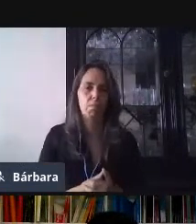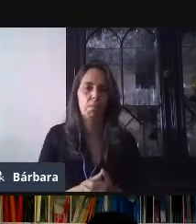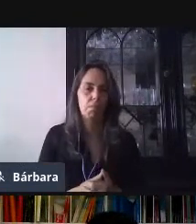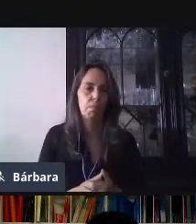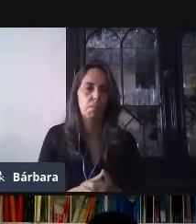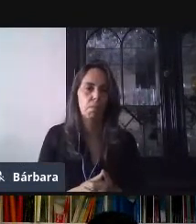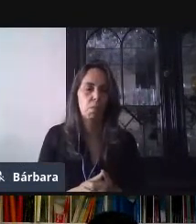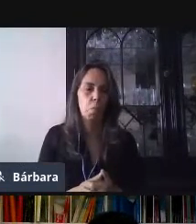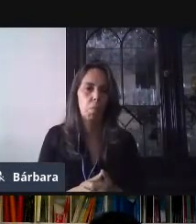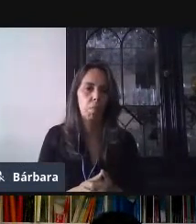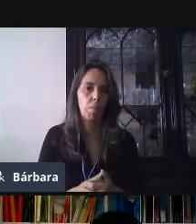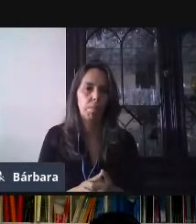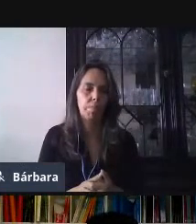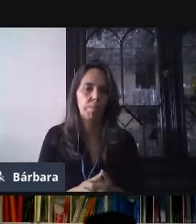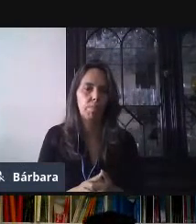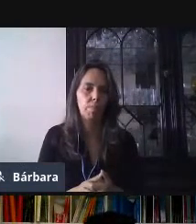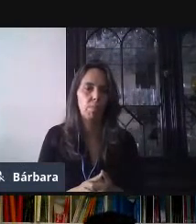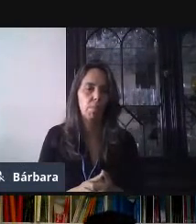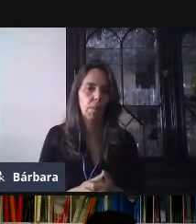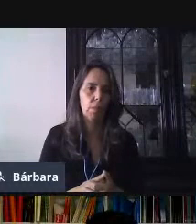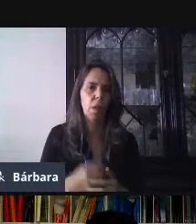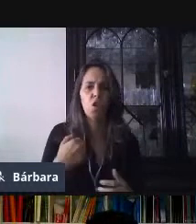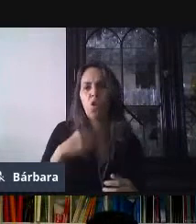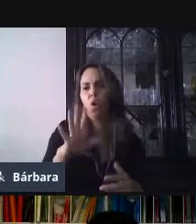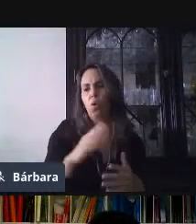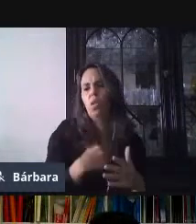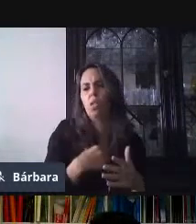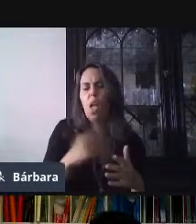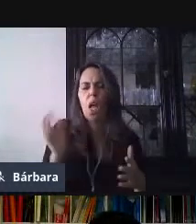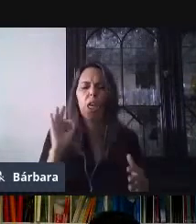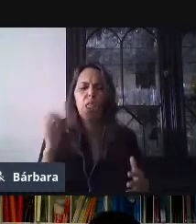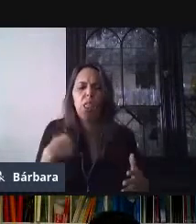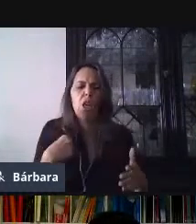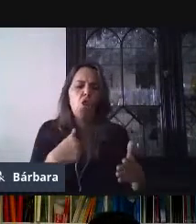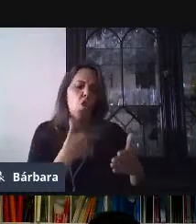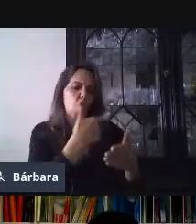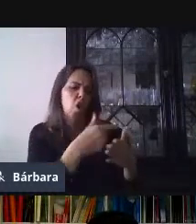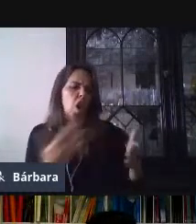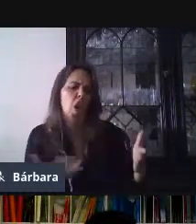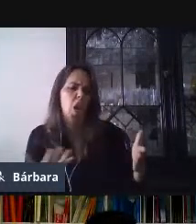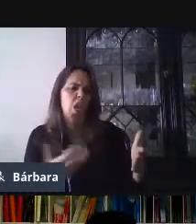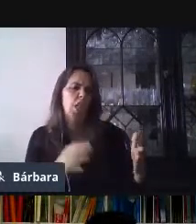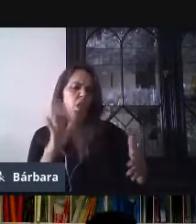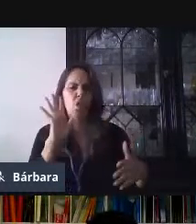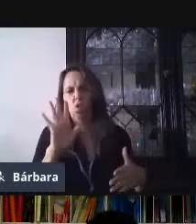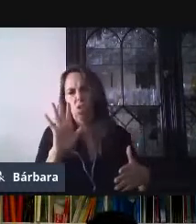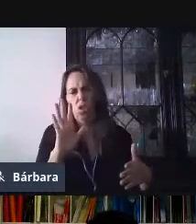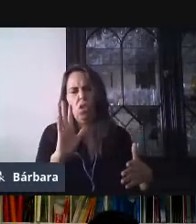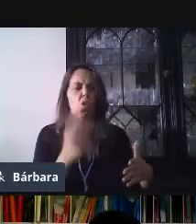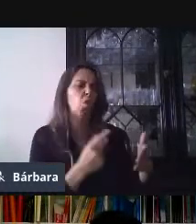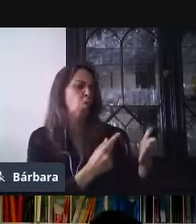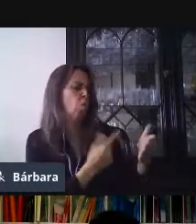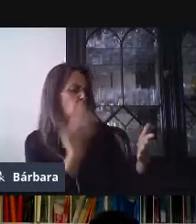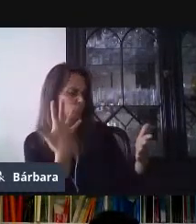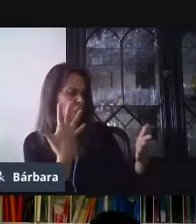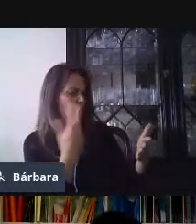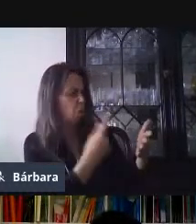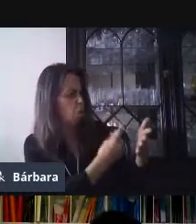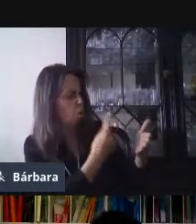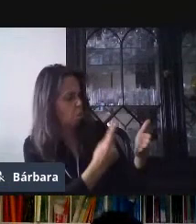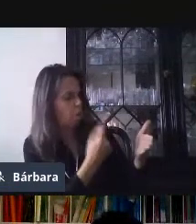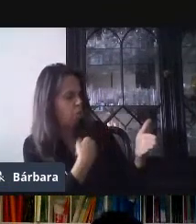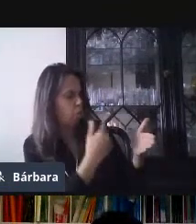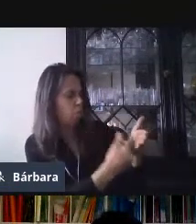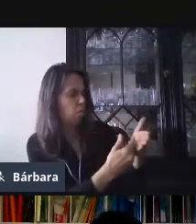pues, ¿sabes qué hora solamente quise hacer 5 y mañana me he hecho otras 5 preguntas? Pues, simplemente lo dejo hasta donde quede, sin guardar nada. Y